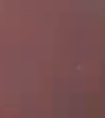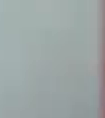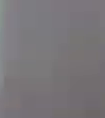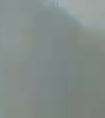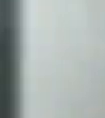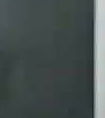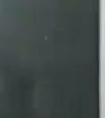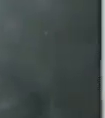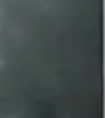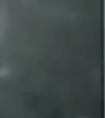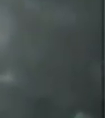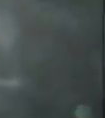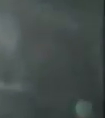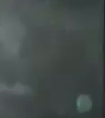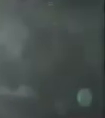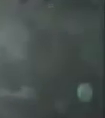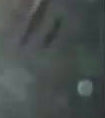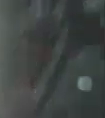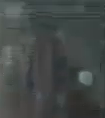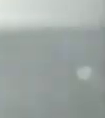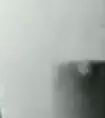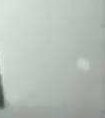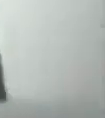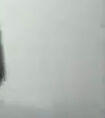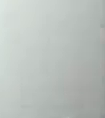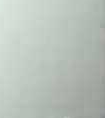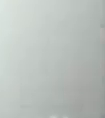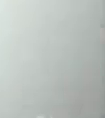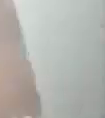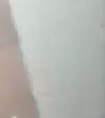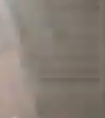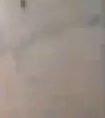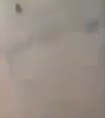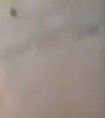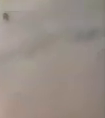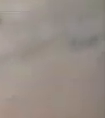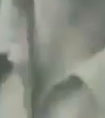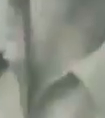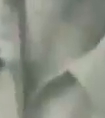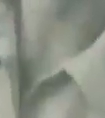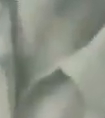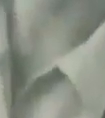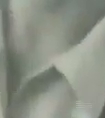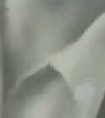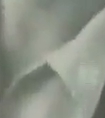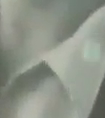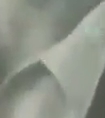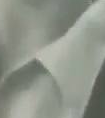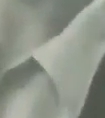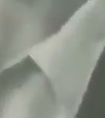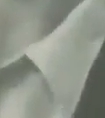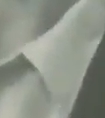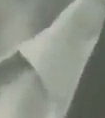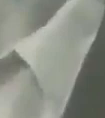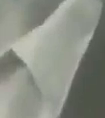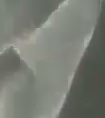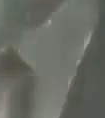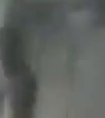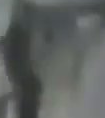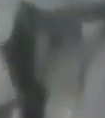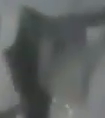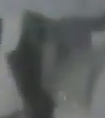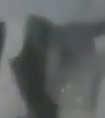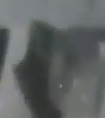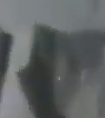infinita, de un hombre que, visto en el tiempo, se iba a convirtir en un peligro para el capitalismo. Cuando un pueblo